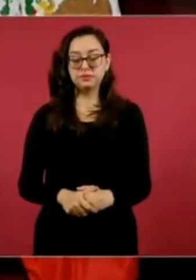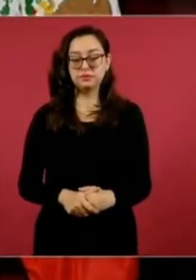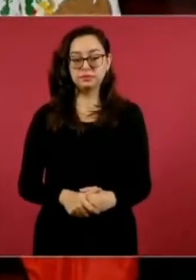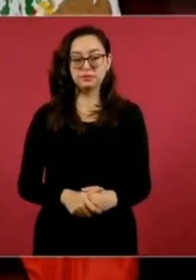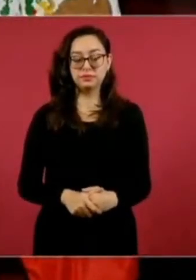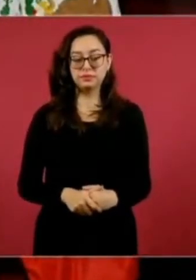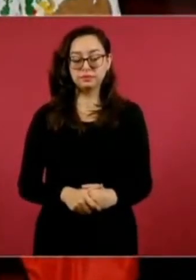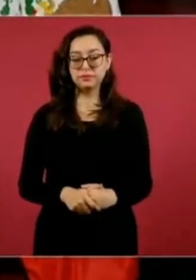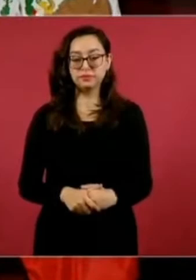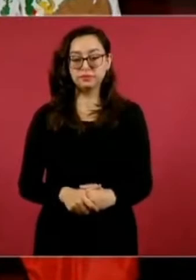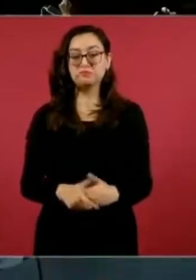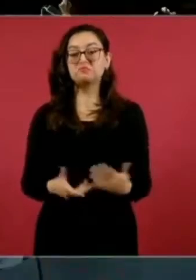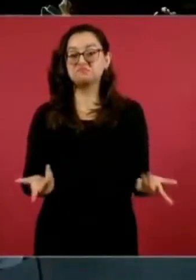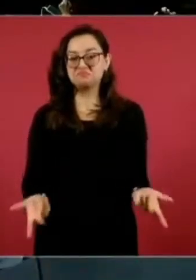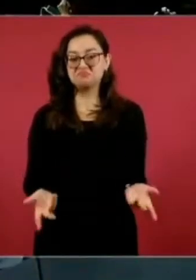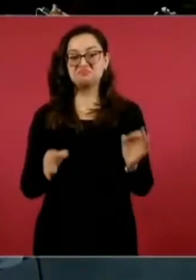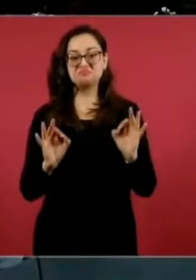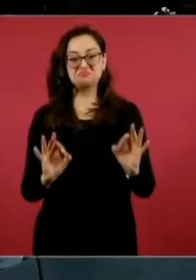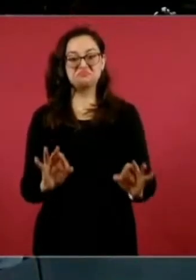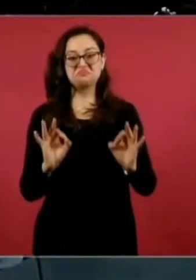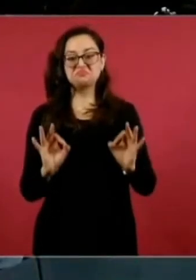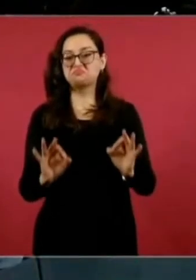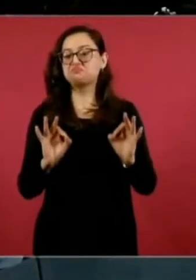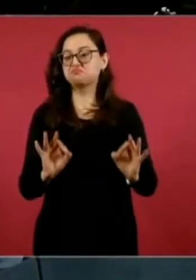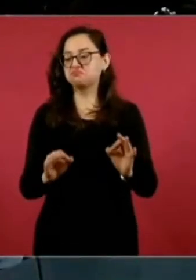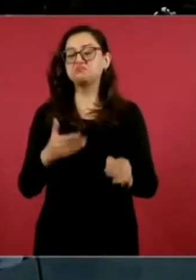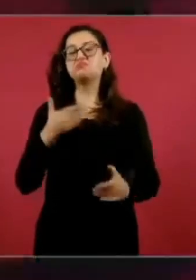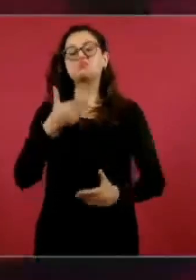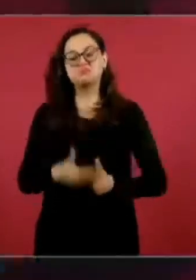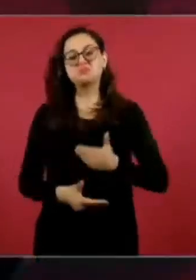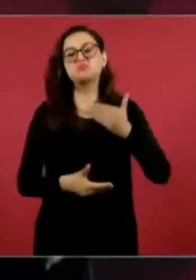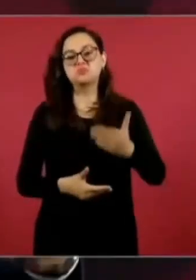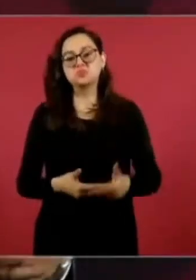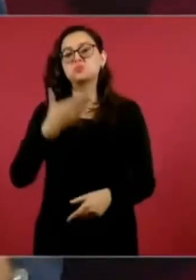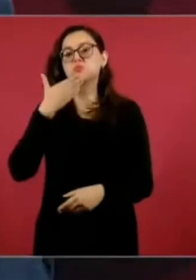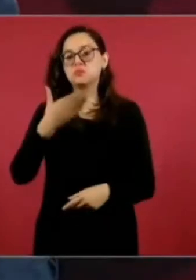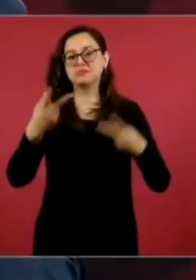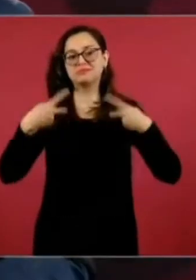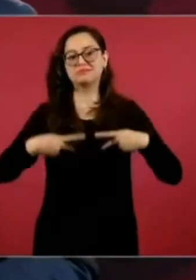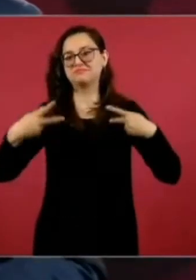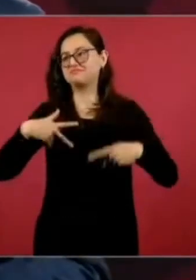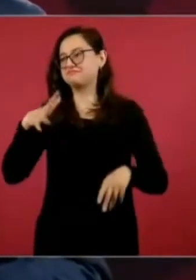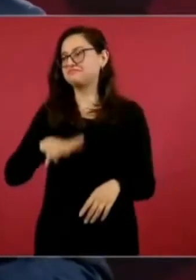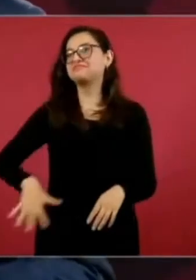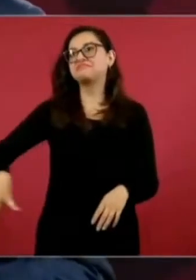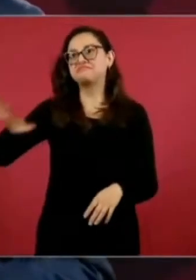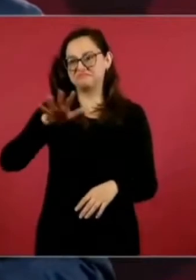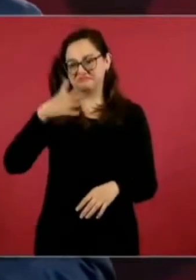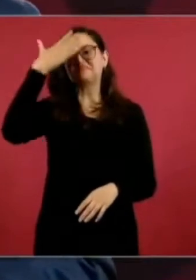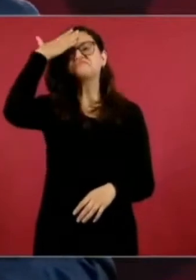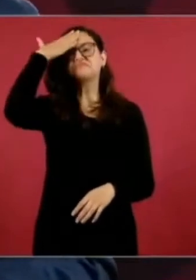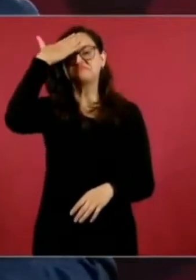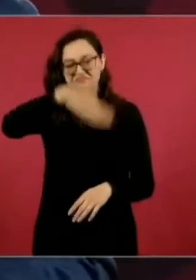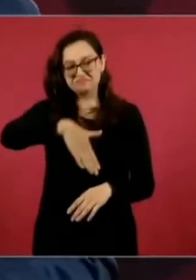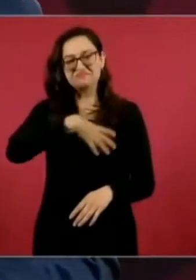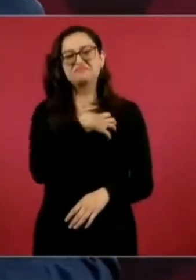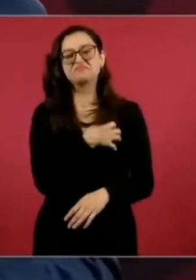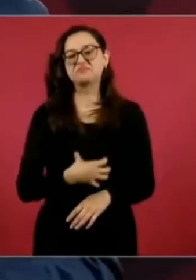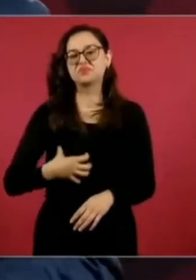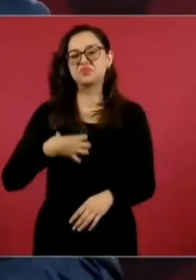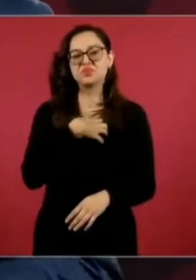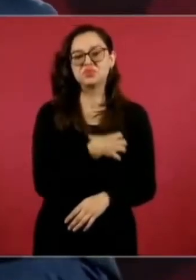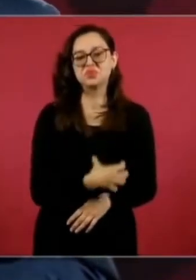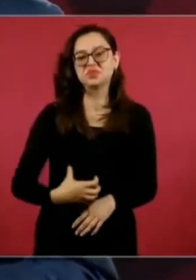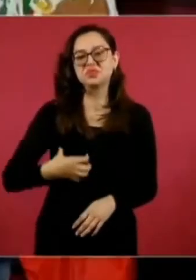De modo que vamos muy bien, además la gente está muy contenta que es lo más importante, donde